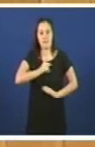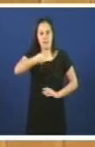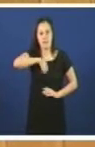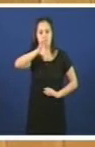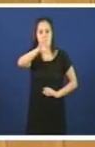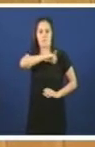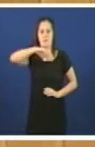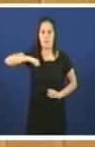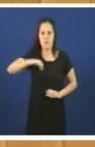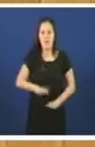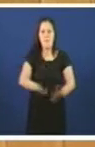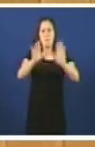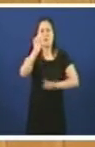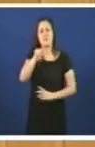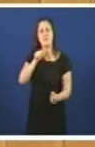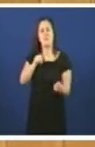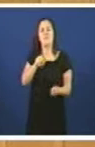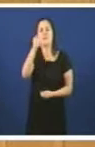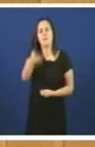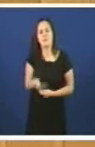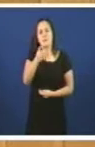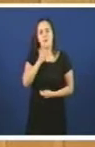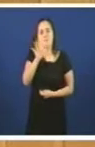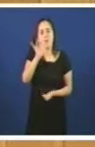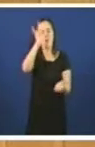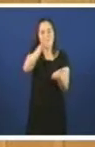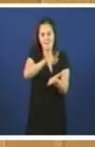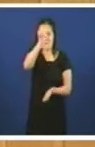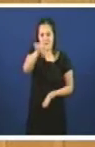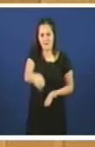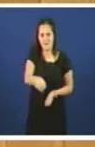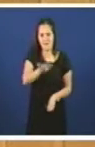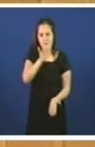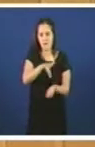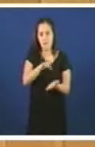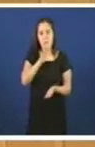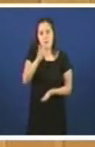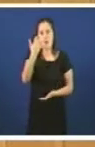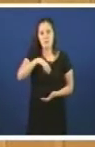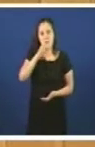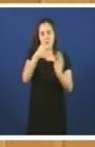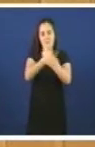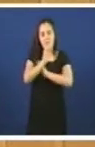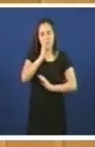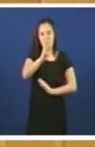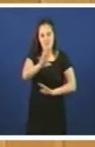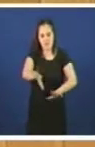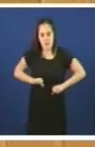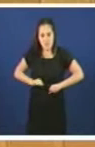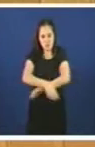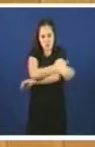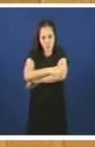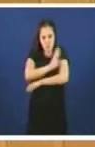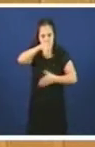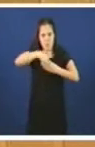pero tamén un debate importante polas datas nas que se produce cando se tensa cumprido tres anos do actual equipo de goberno na